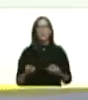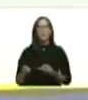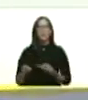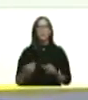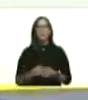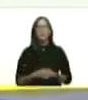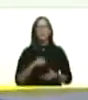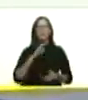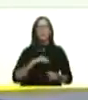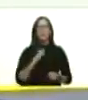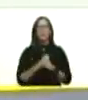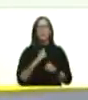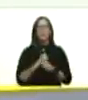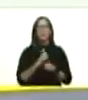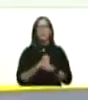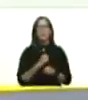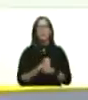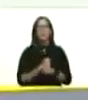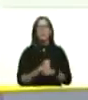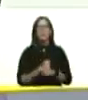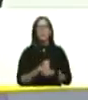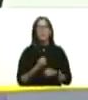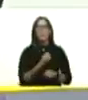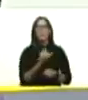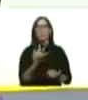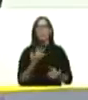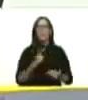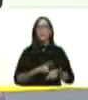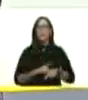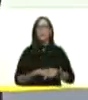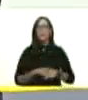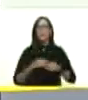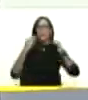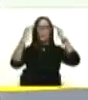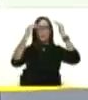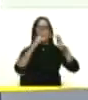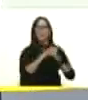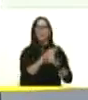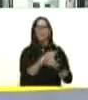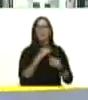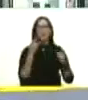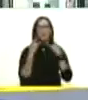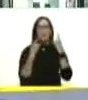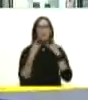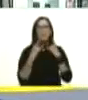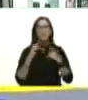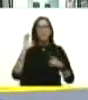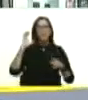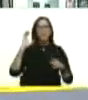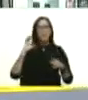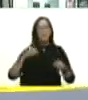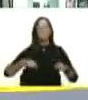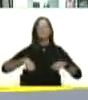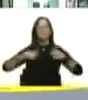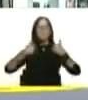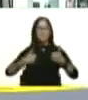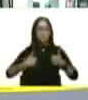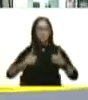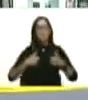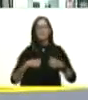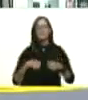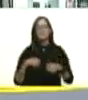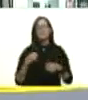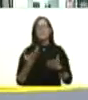trabajando desde hace varios días mi comandante en jefe bueno activando los estados mayores de riesgo en cada